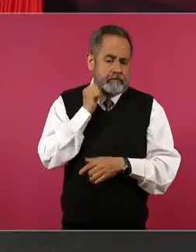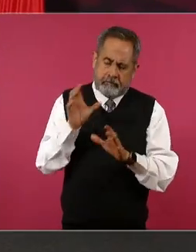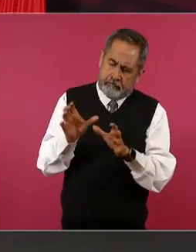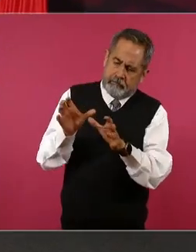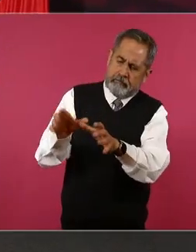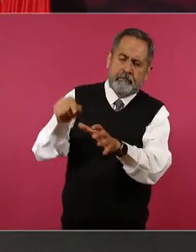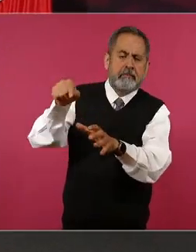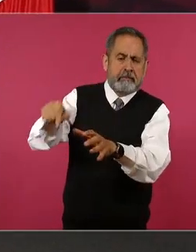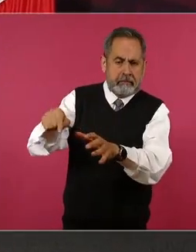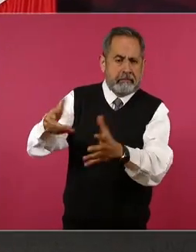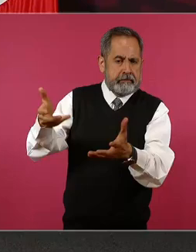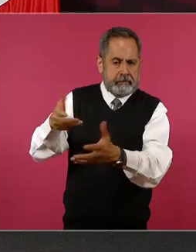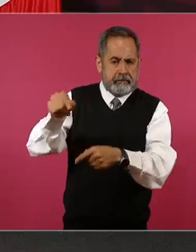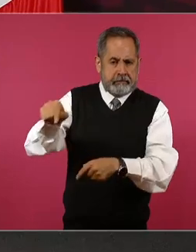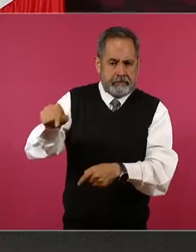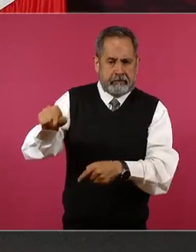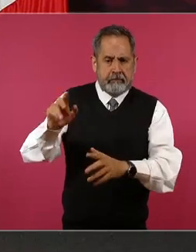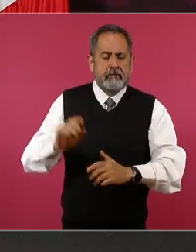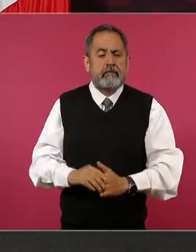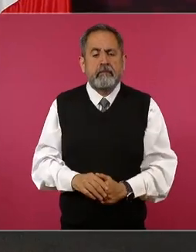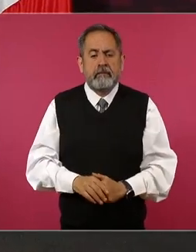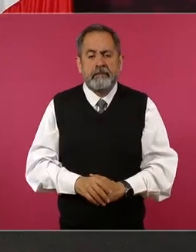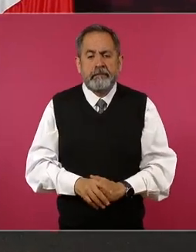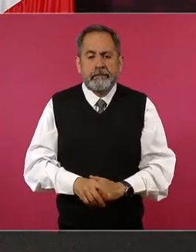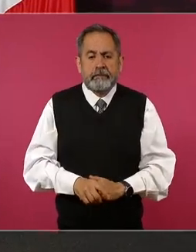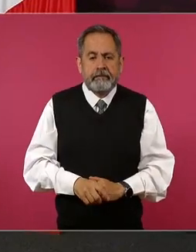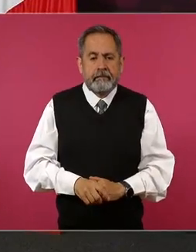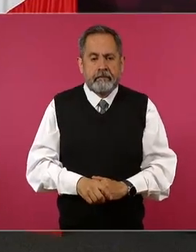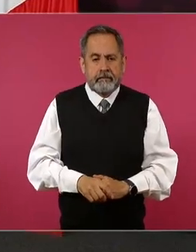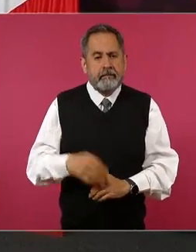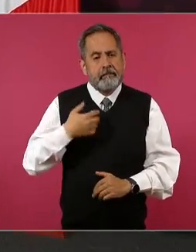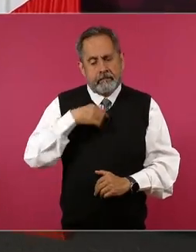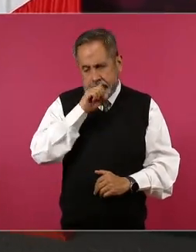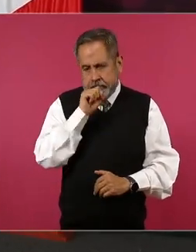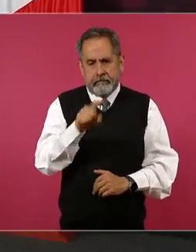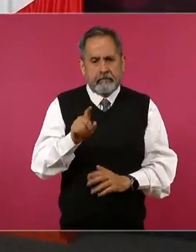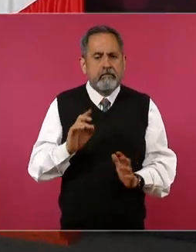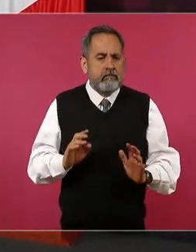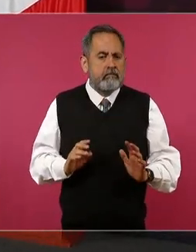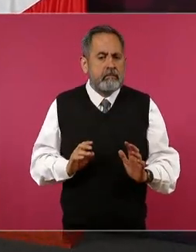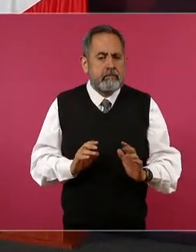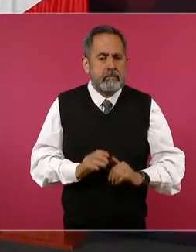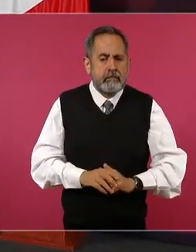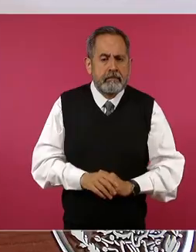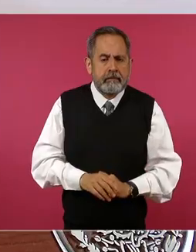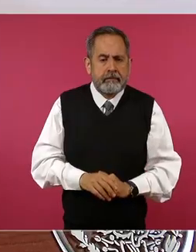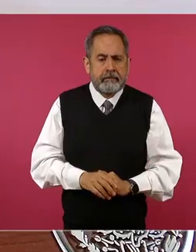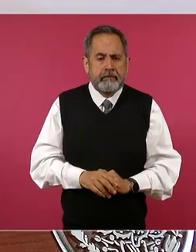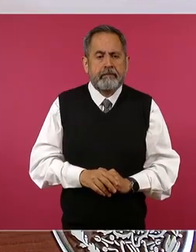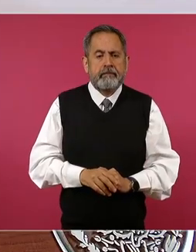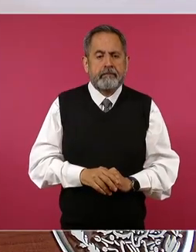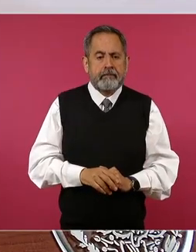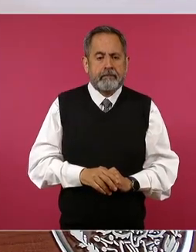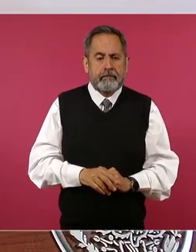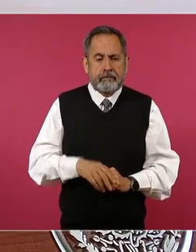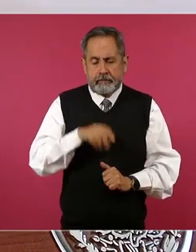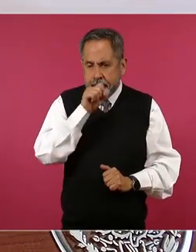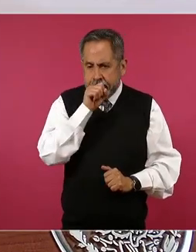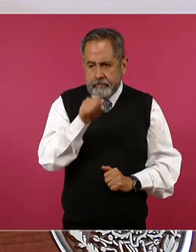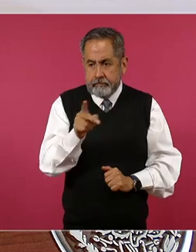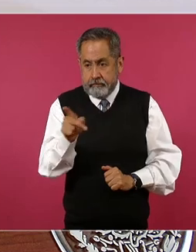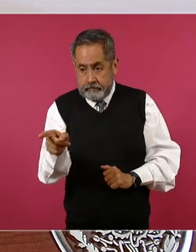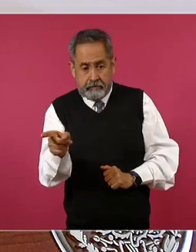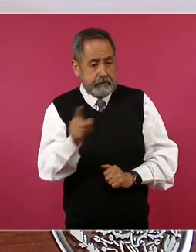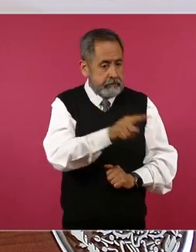Legislativo, pero también debe de haber